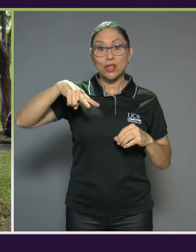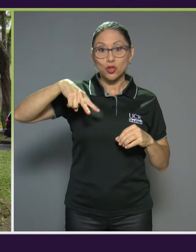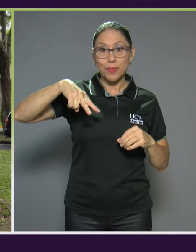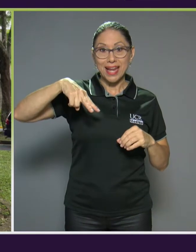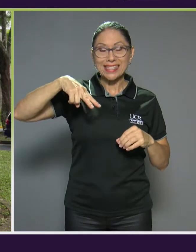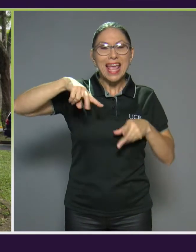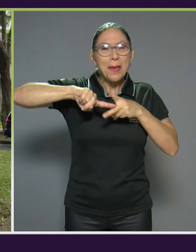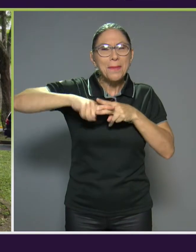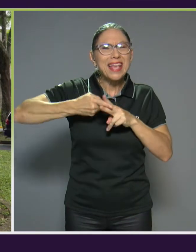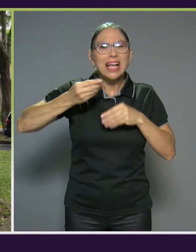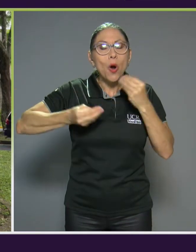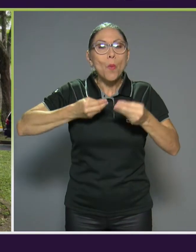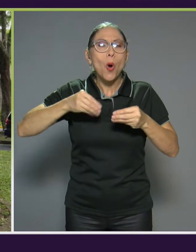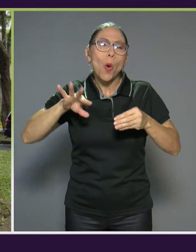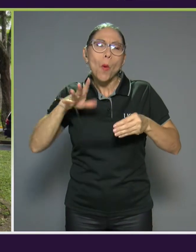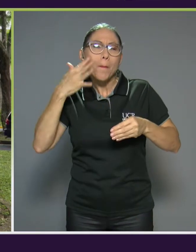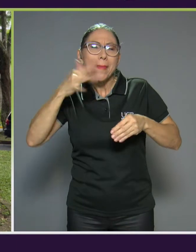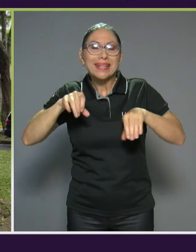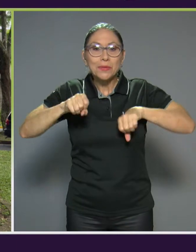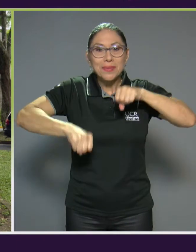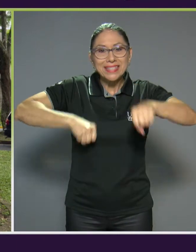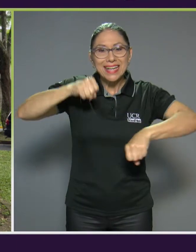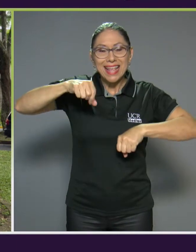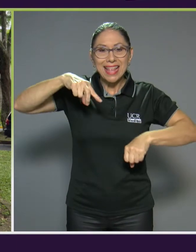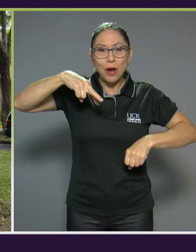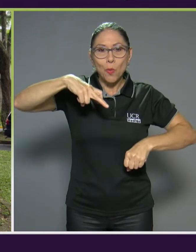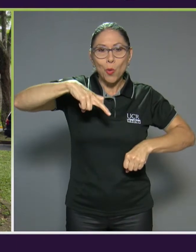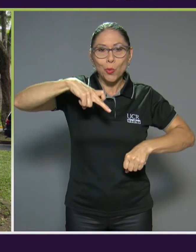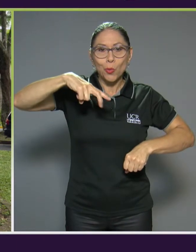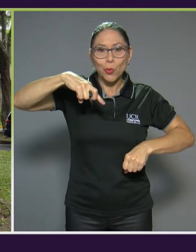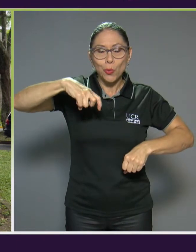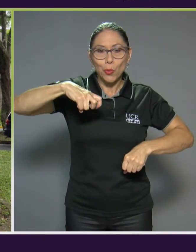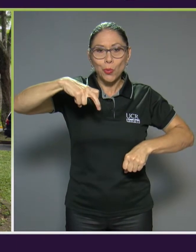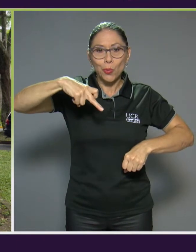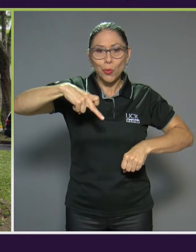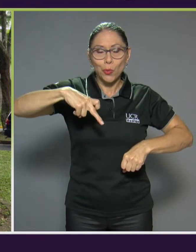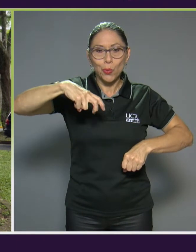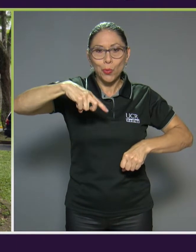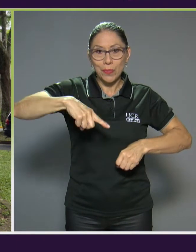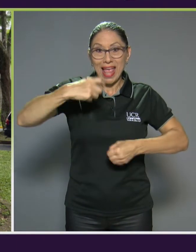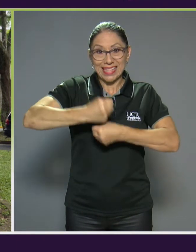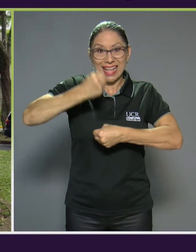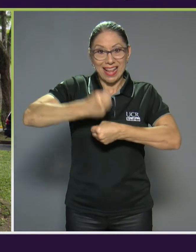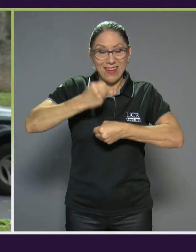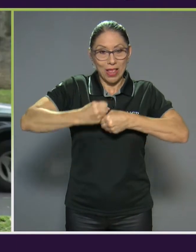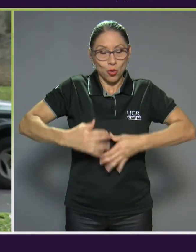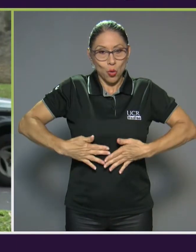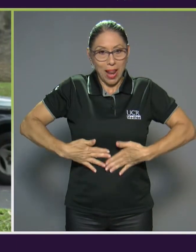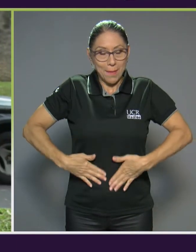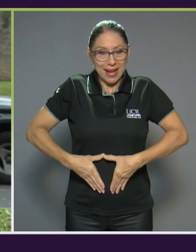Como si estuviéramos en una bicicleta. Aquí estamos trabajando toda la parte también abdominal, toda la parte del core.